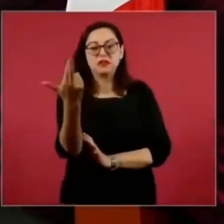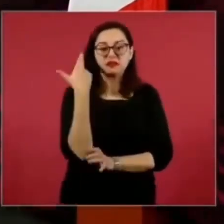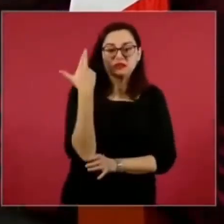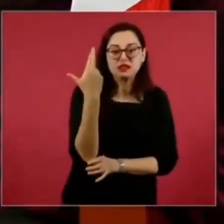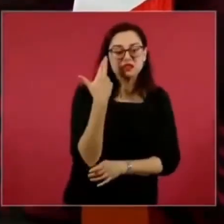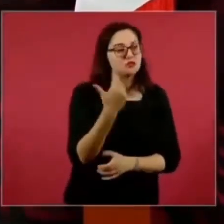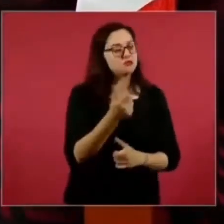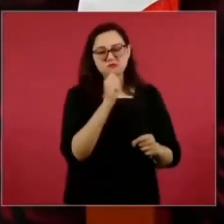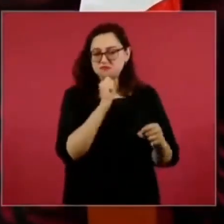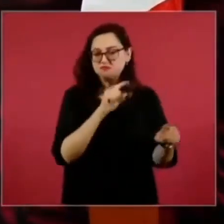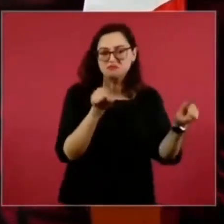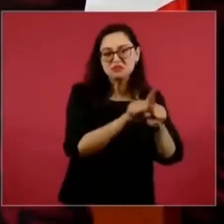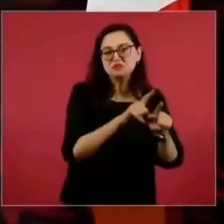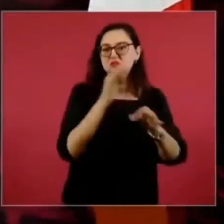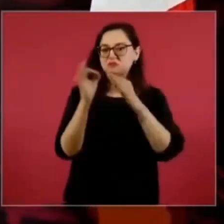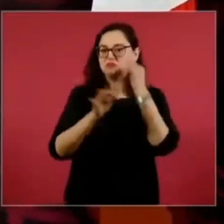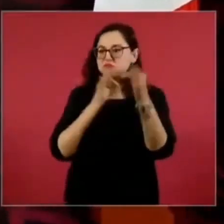todavía,